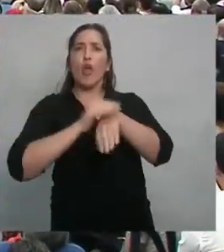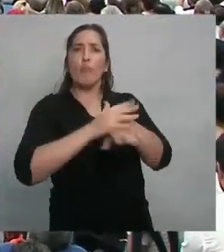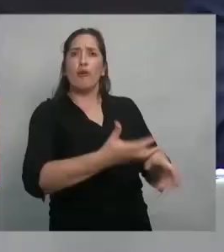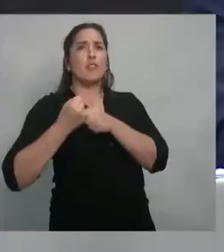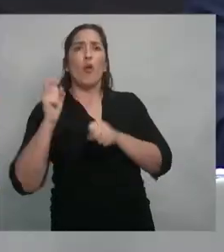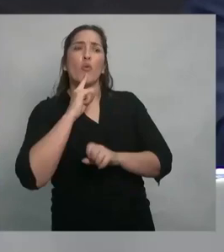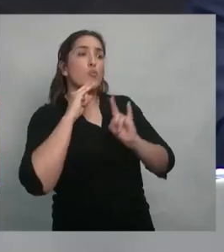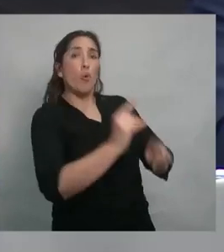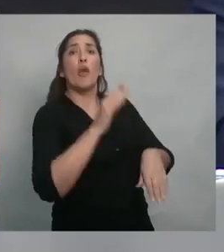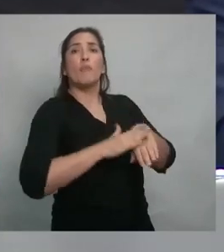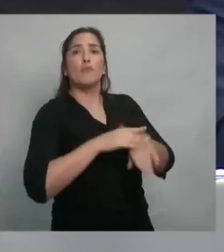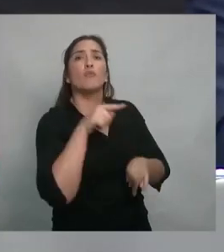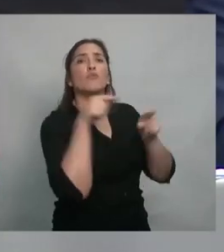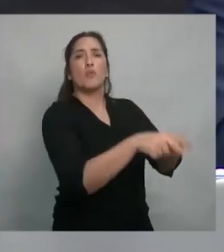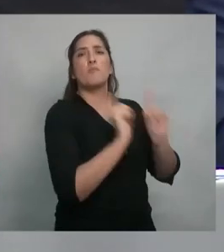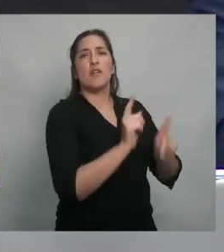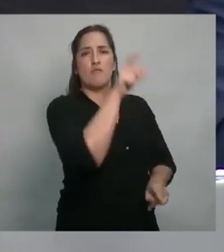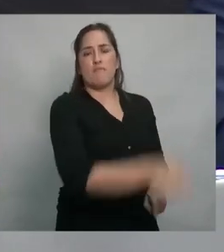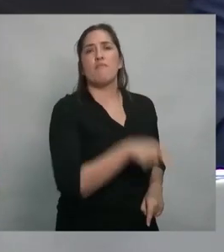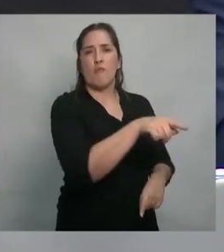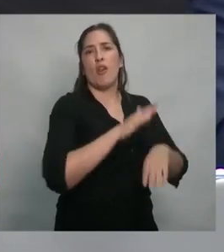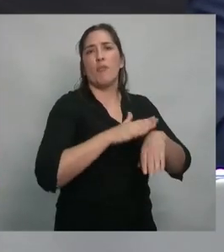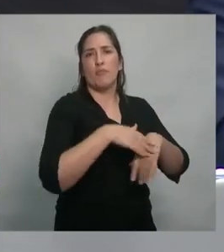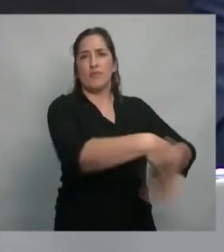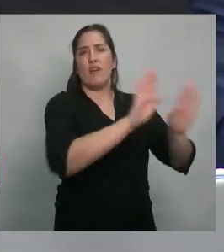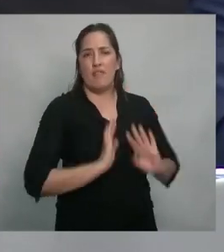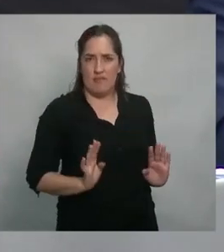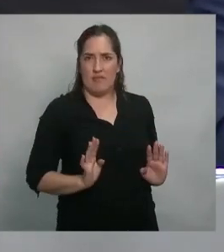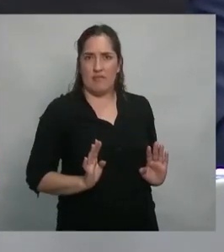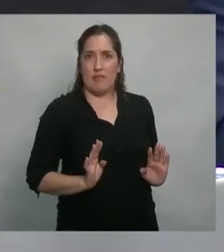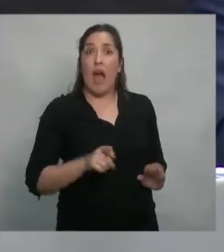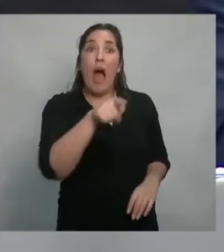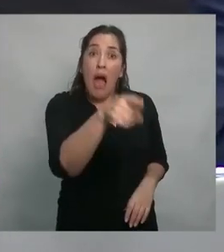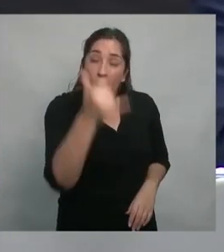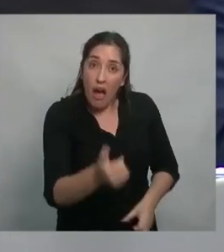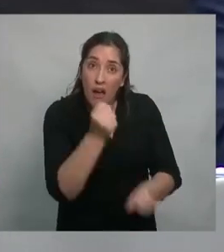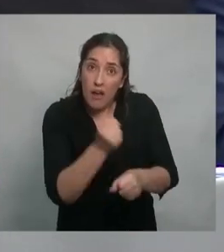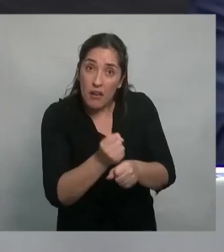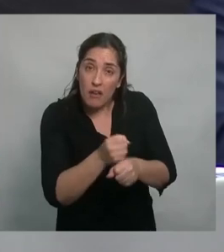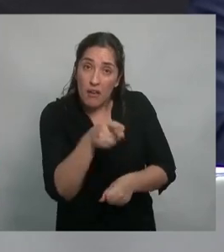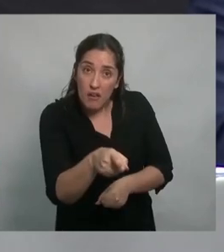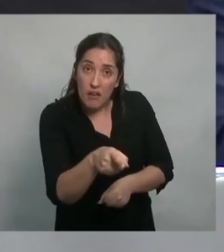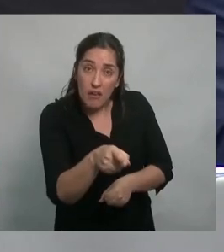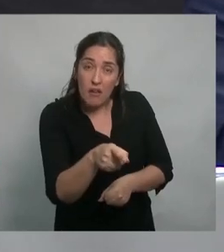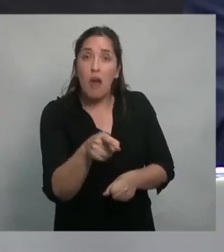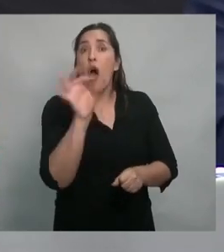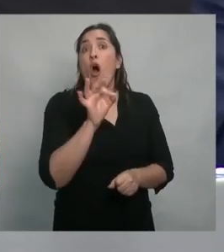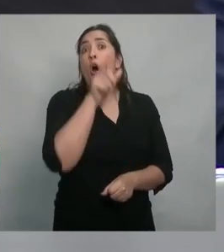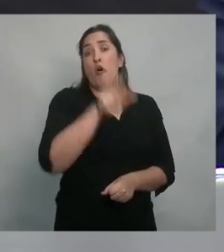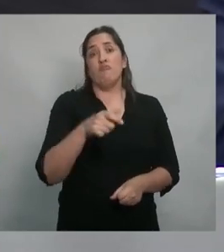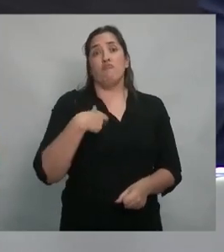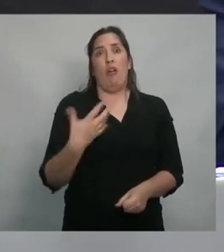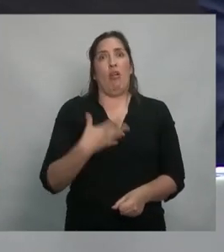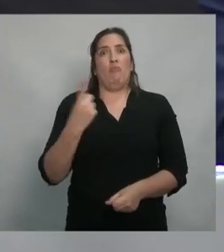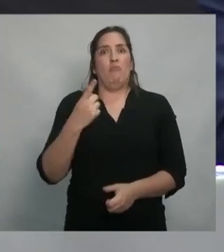tuyo. Y el que tiene trabajo, siente, o el que tiene una empresa,